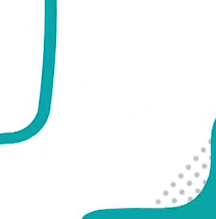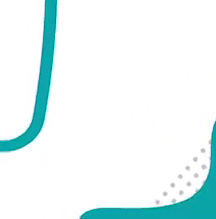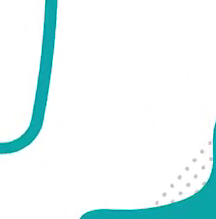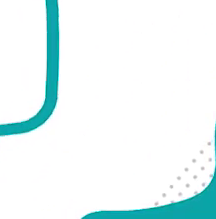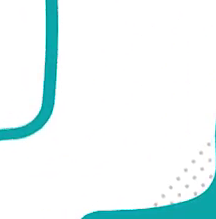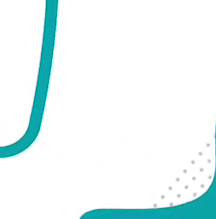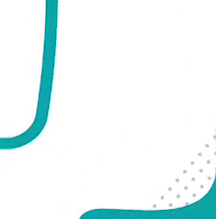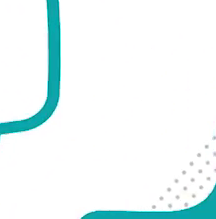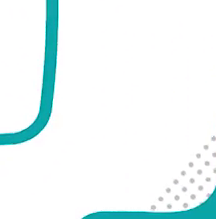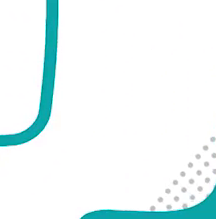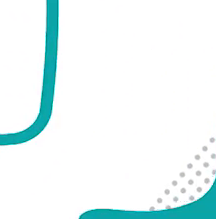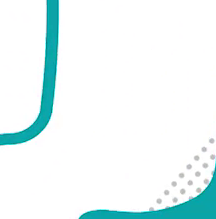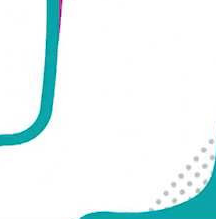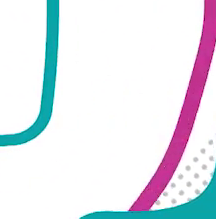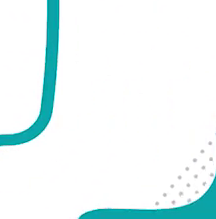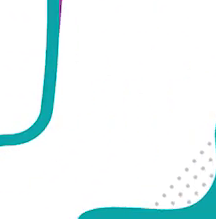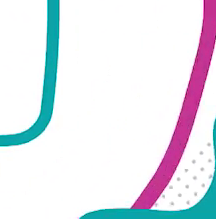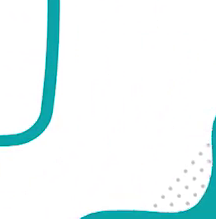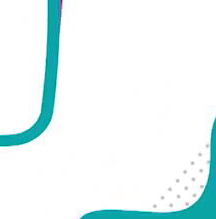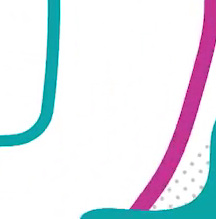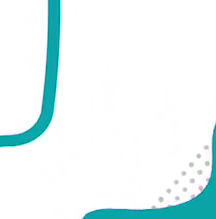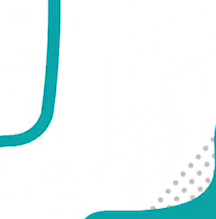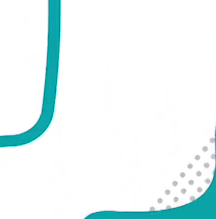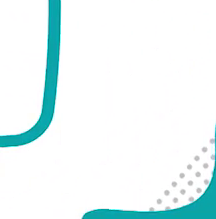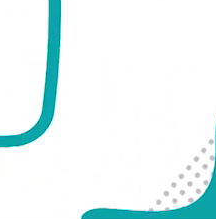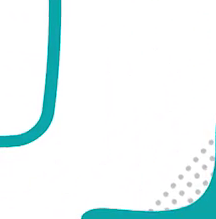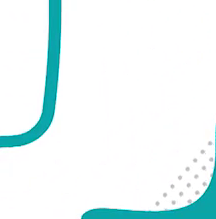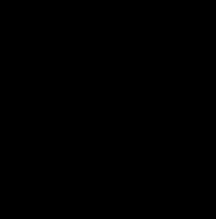¡Gracias por ver el video! ¡Gracias por